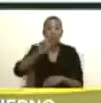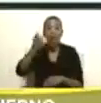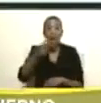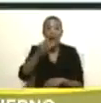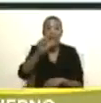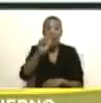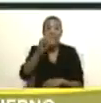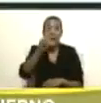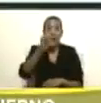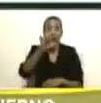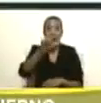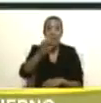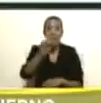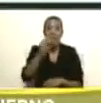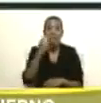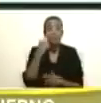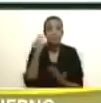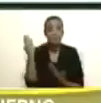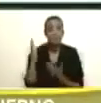Gutiérrez